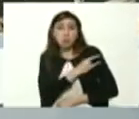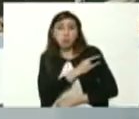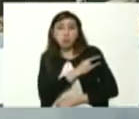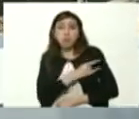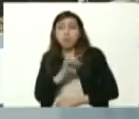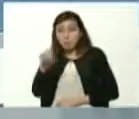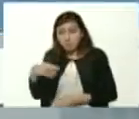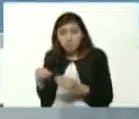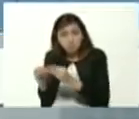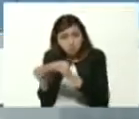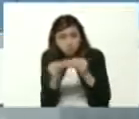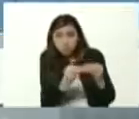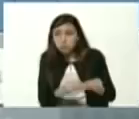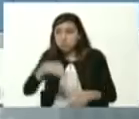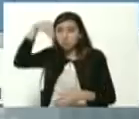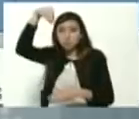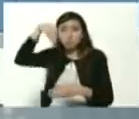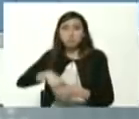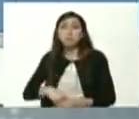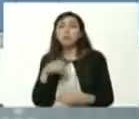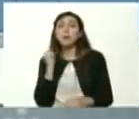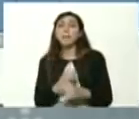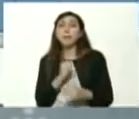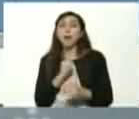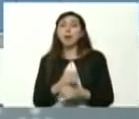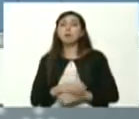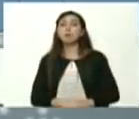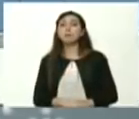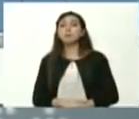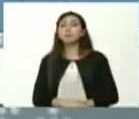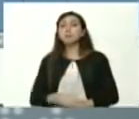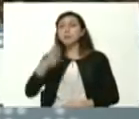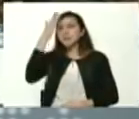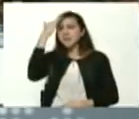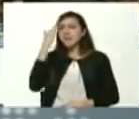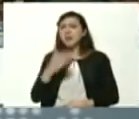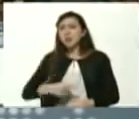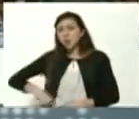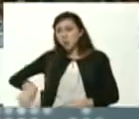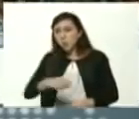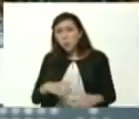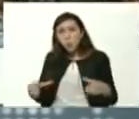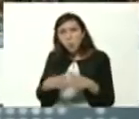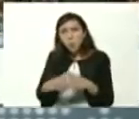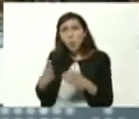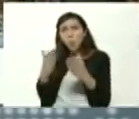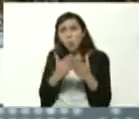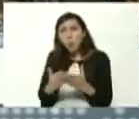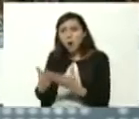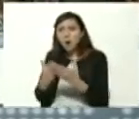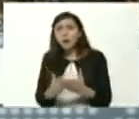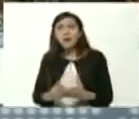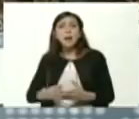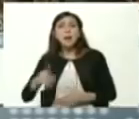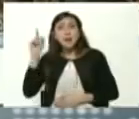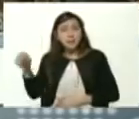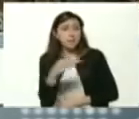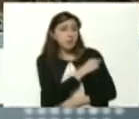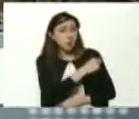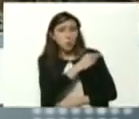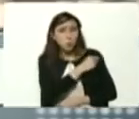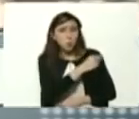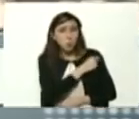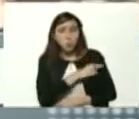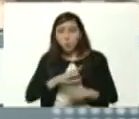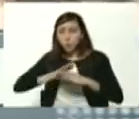estamos metidos y deben saber los consejos universitarios los rectores y rectoras de